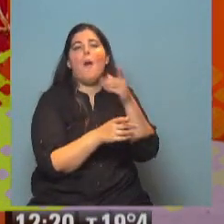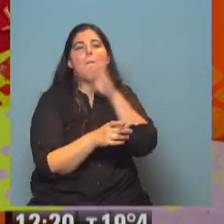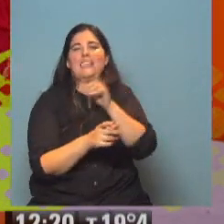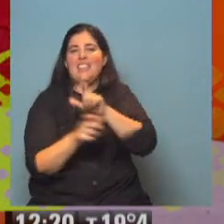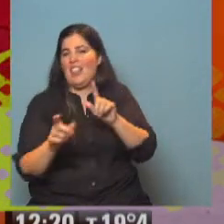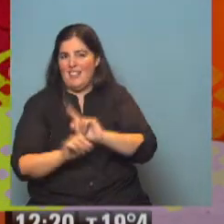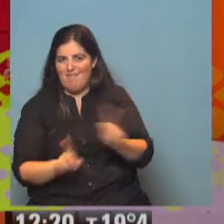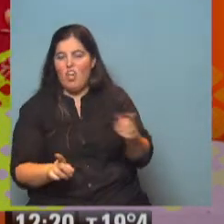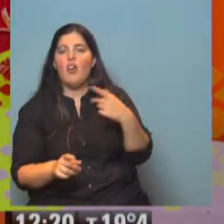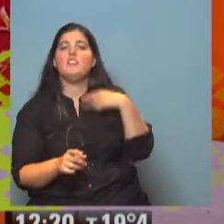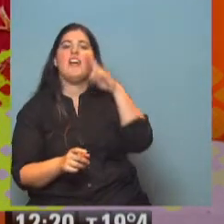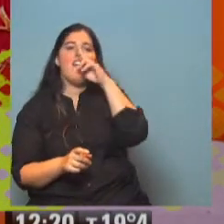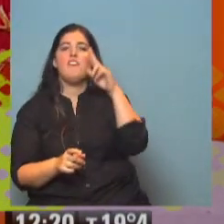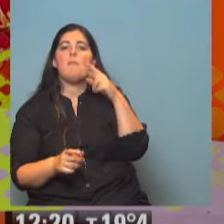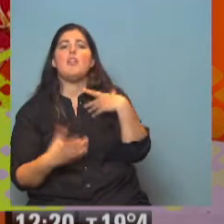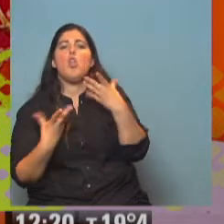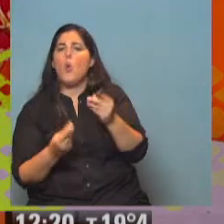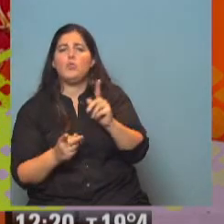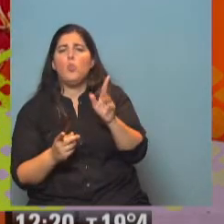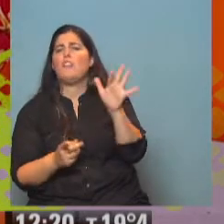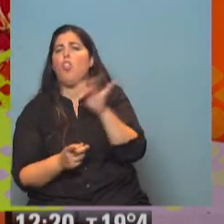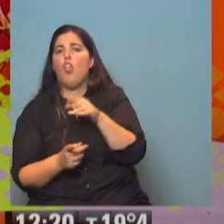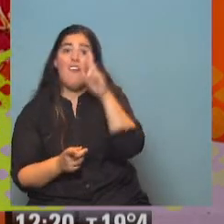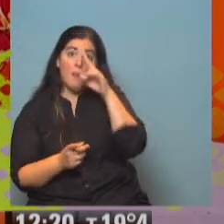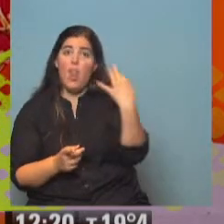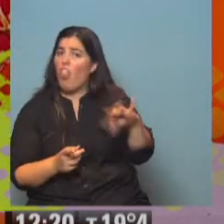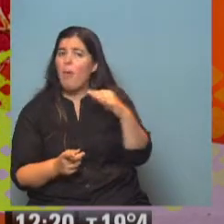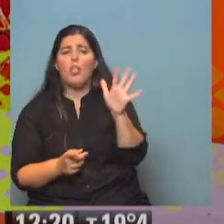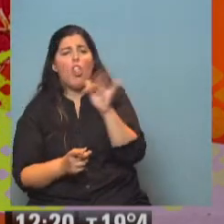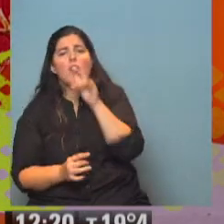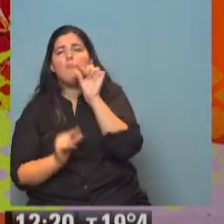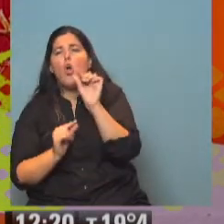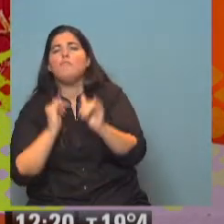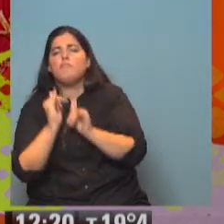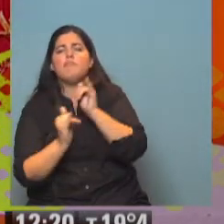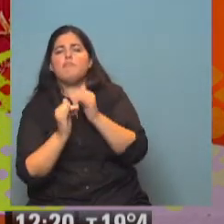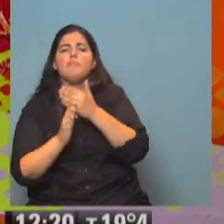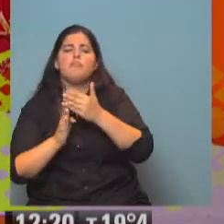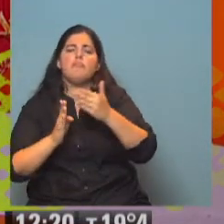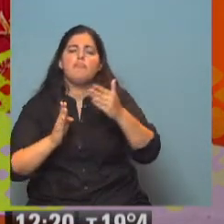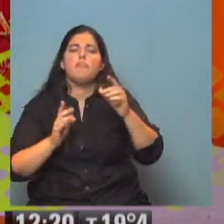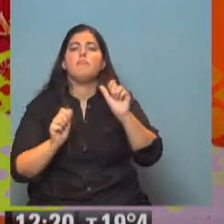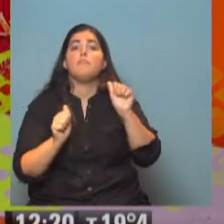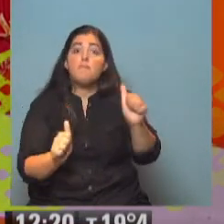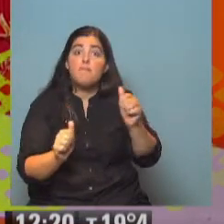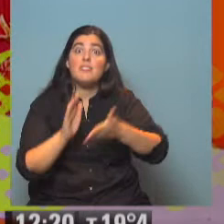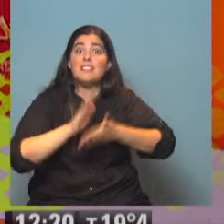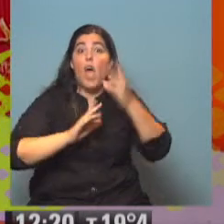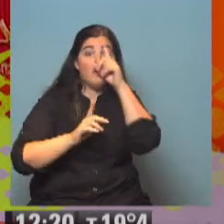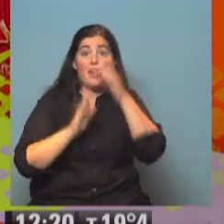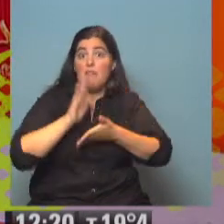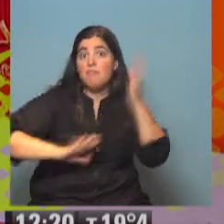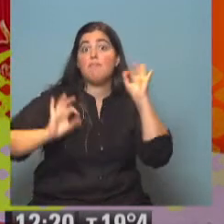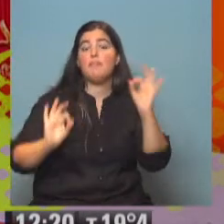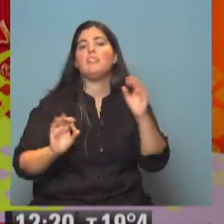ayuda en todos los días. Todos los días tendría que explicar un poquito, hasta que llegue cuando le dan el alta al paciente, tenga más o menos un